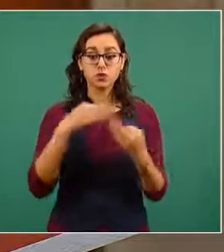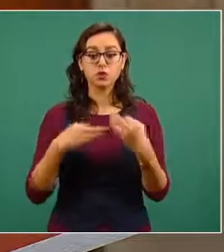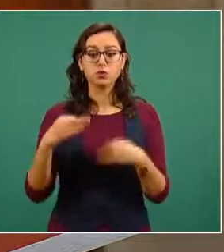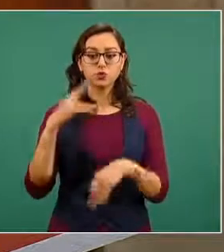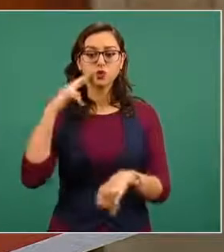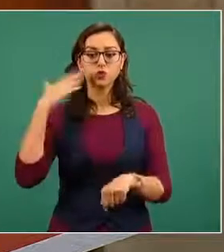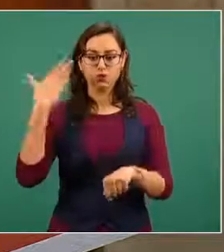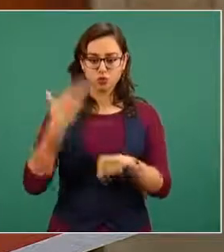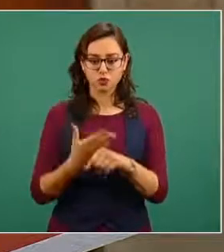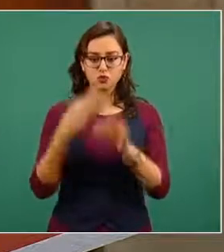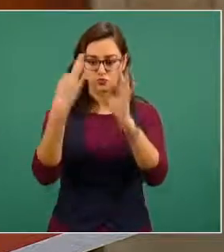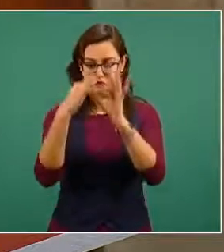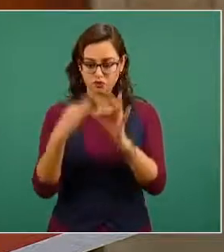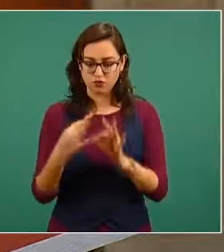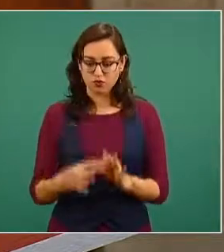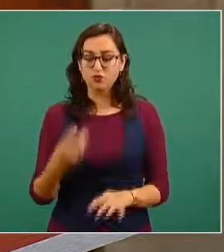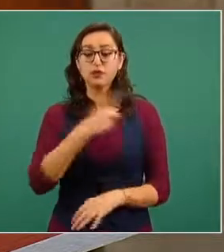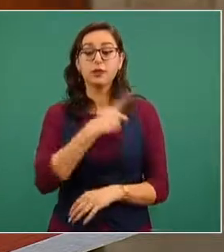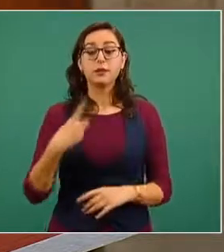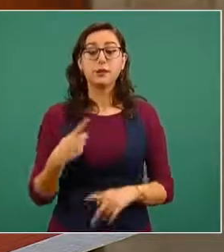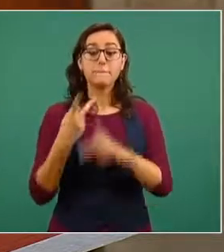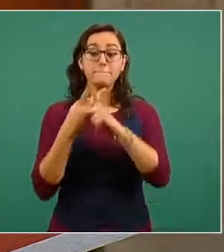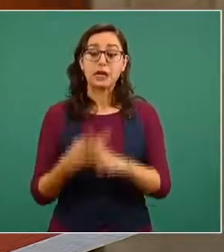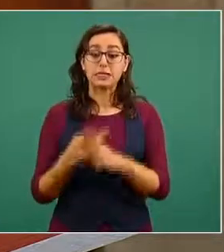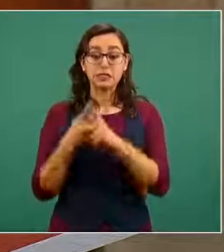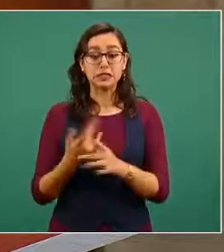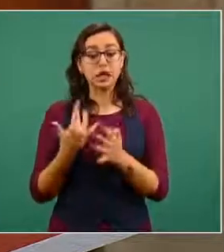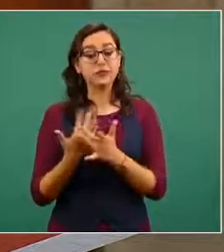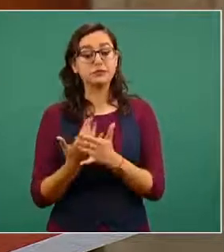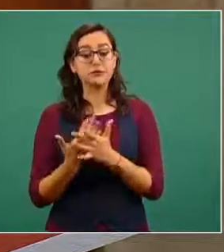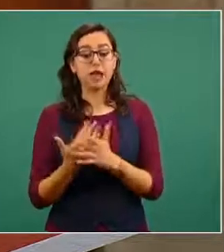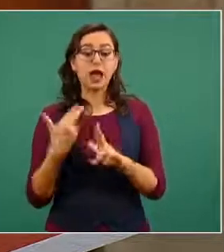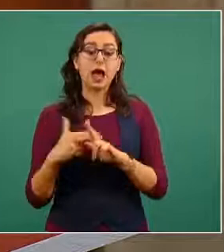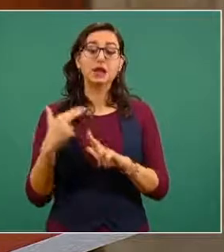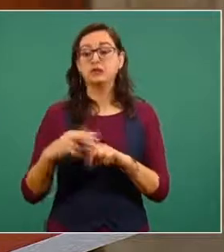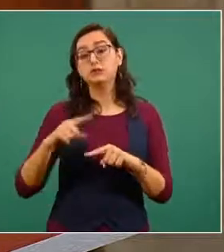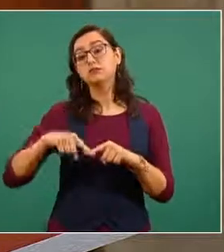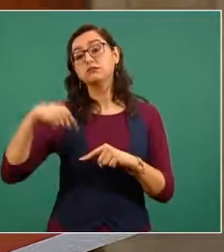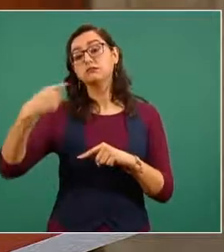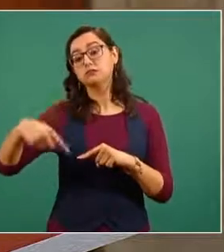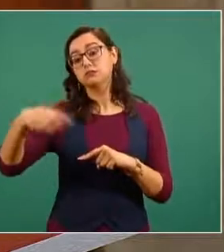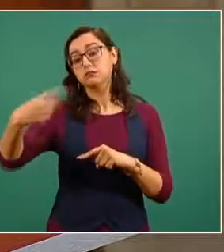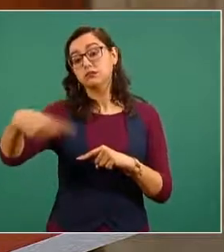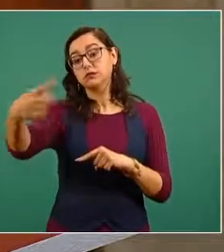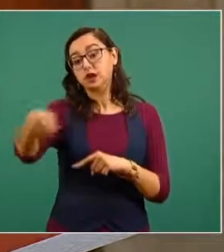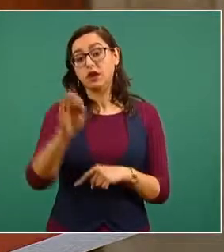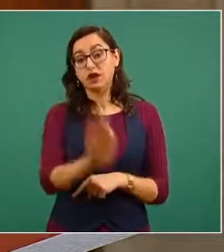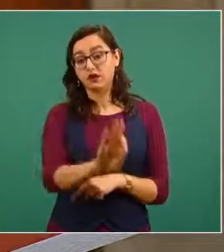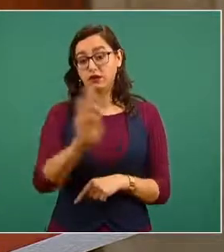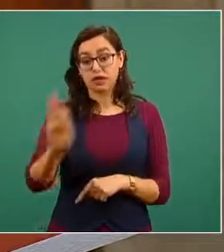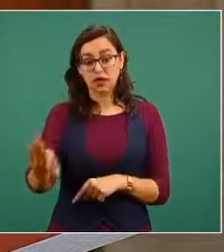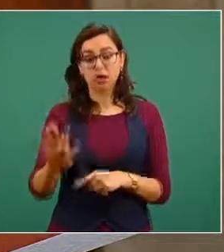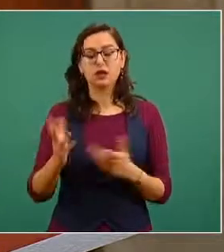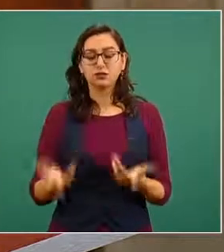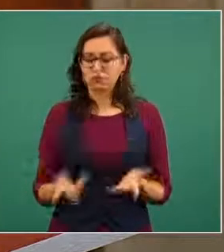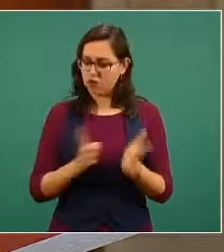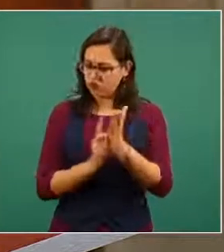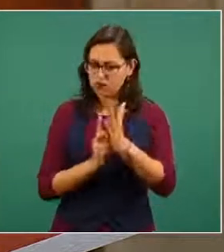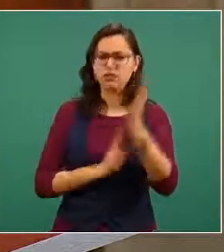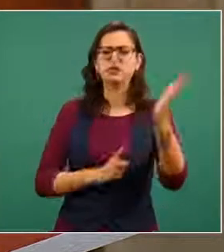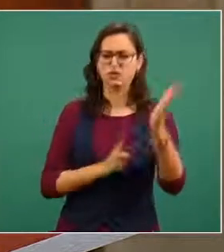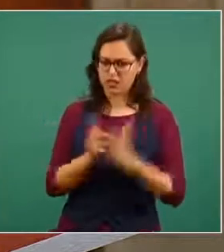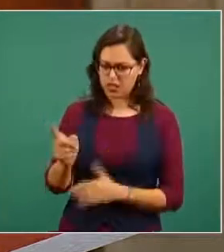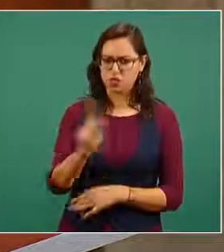a que nos toque la vacuna es un derecho y se va